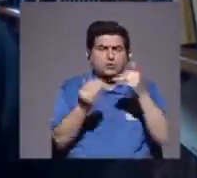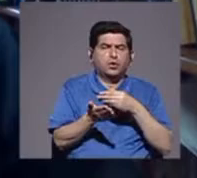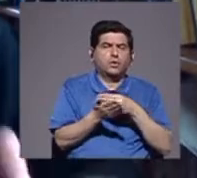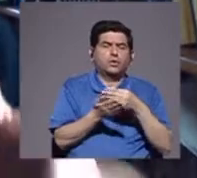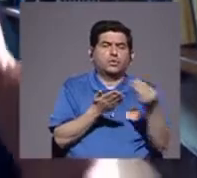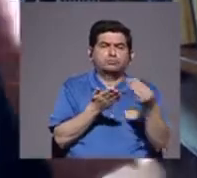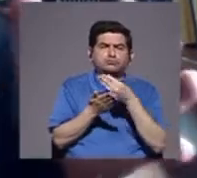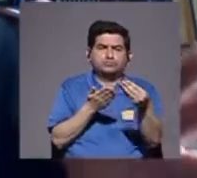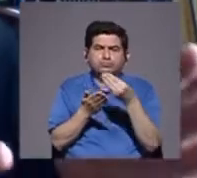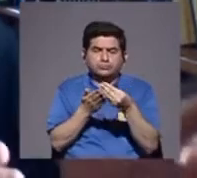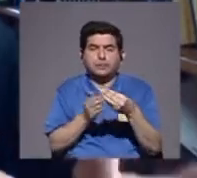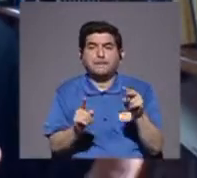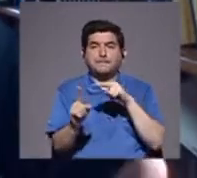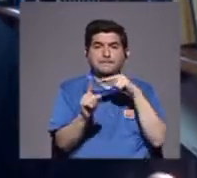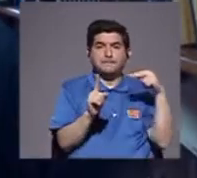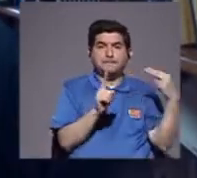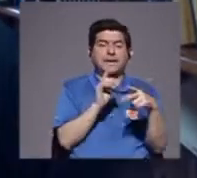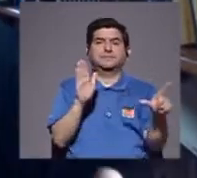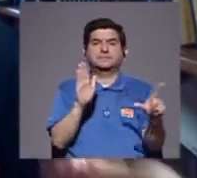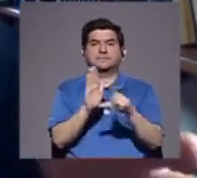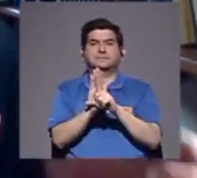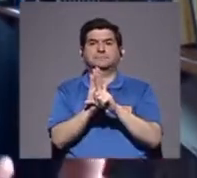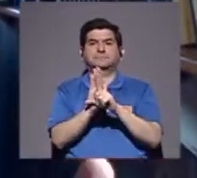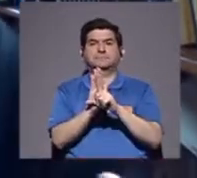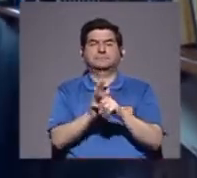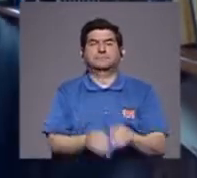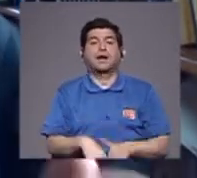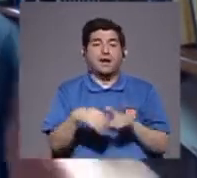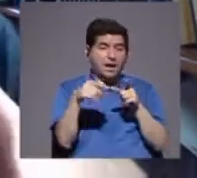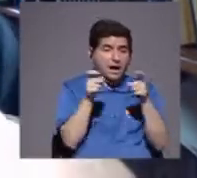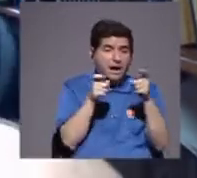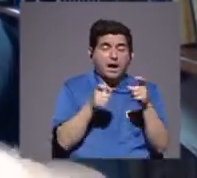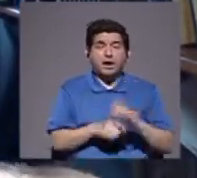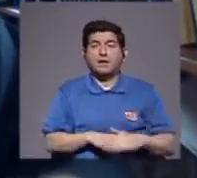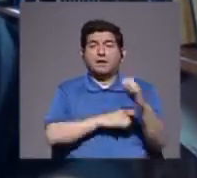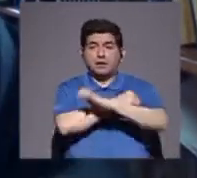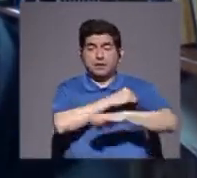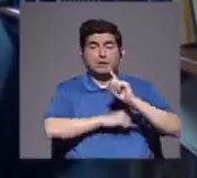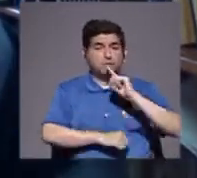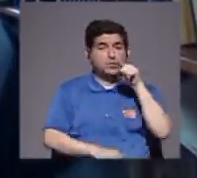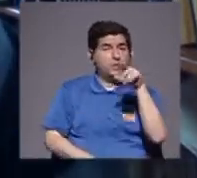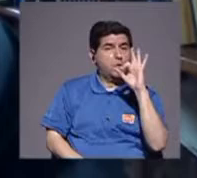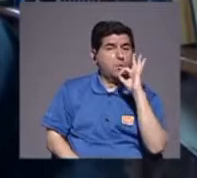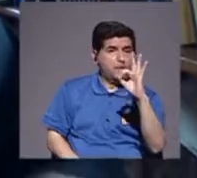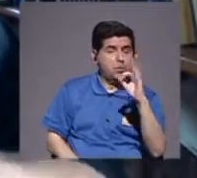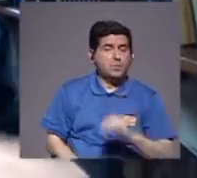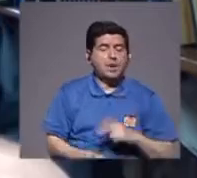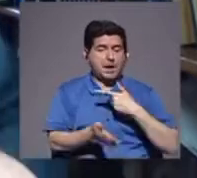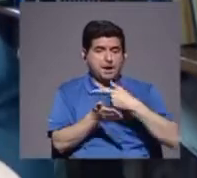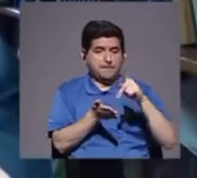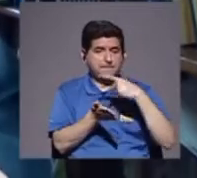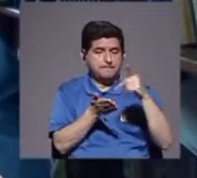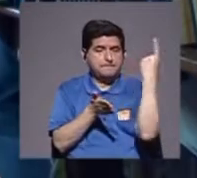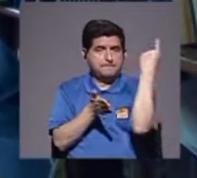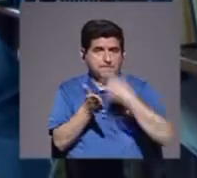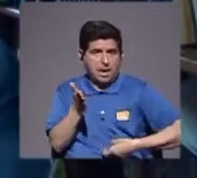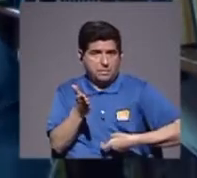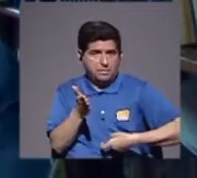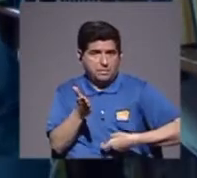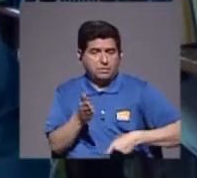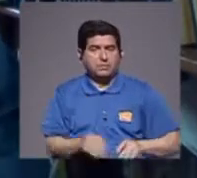consumo desde una perspectiva legal, controlada por el Estado, como bien lo ha apuntado usted, pagando impuestos, y